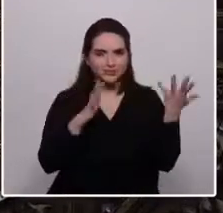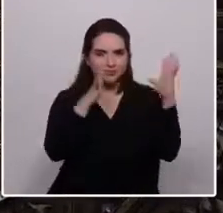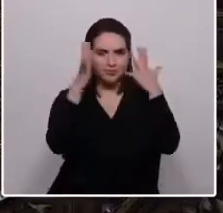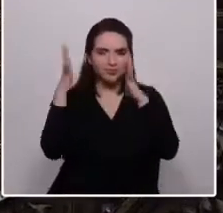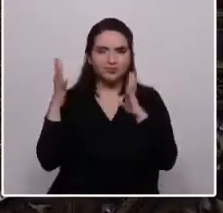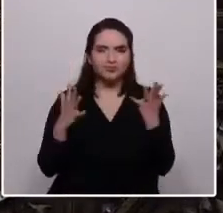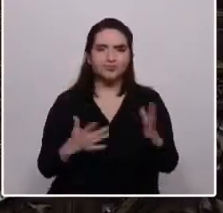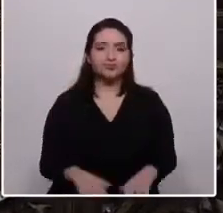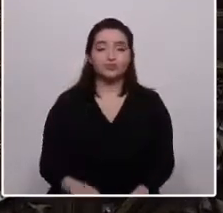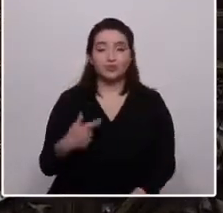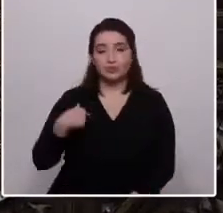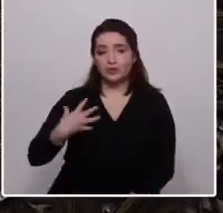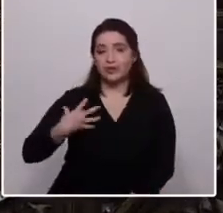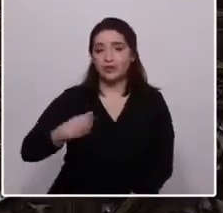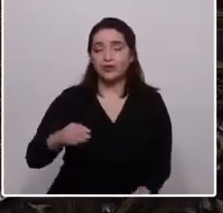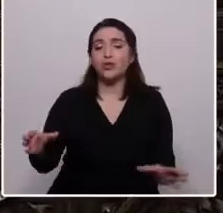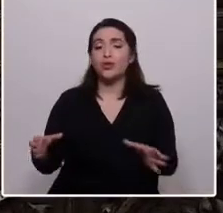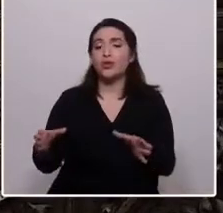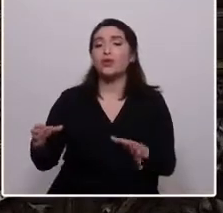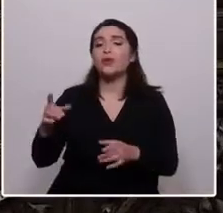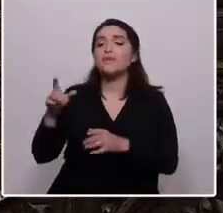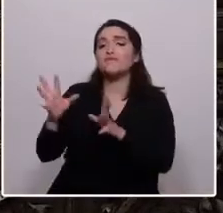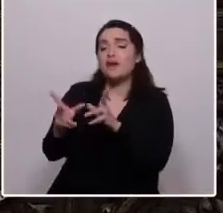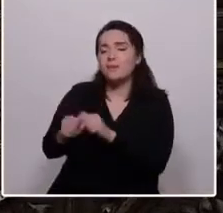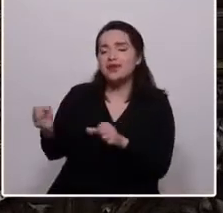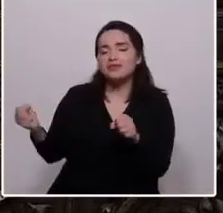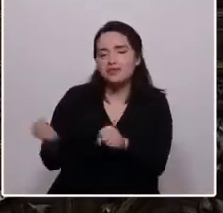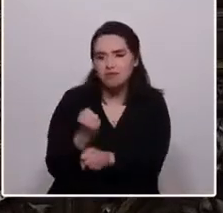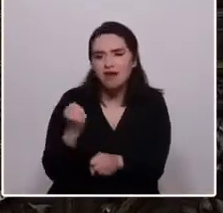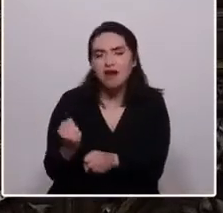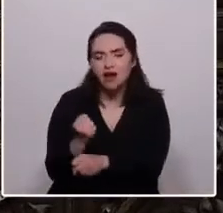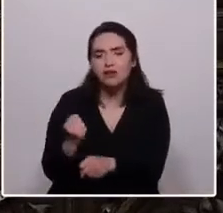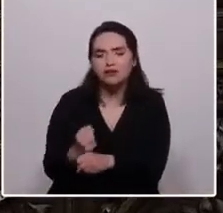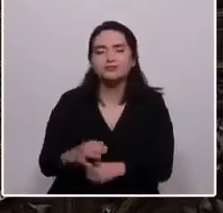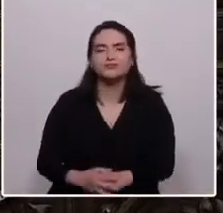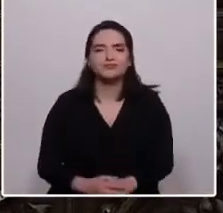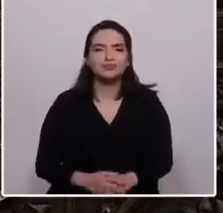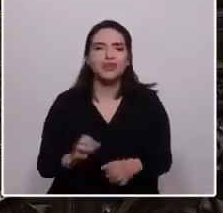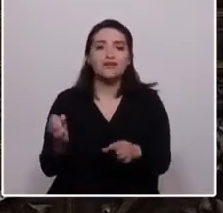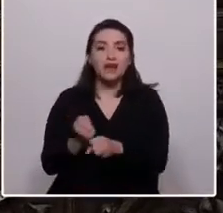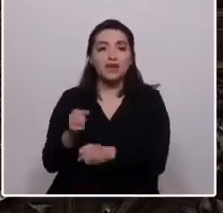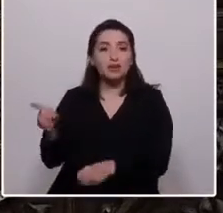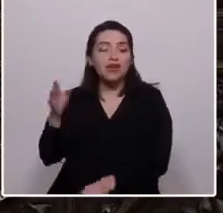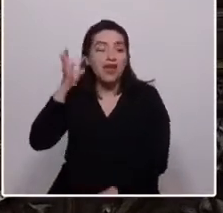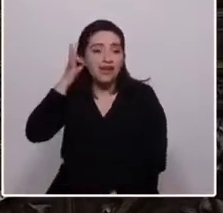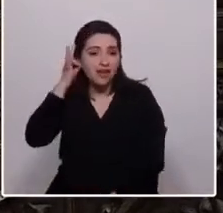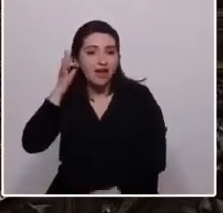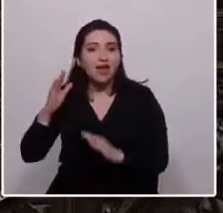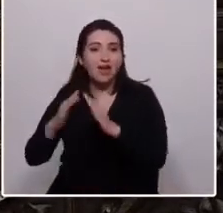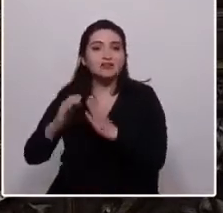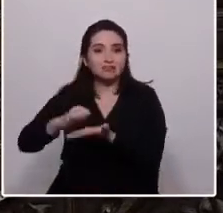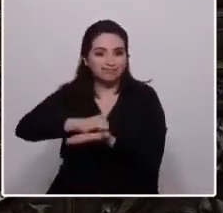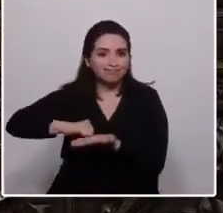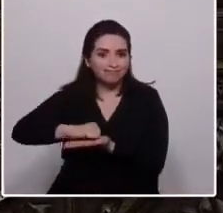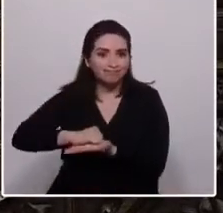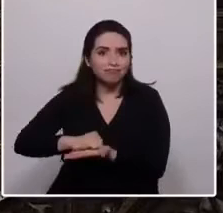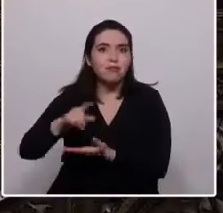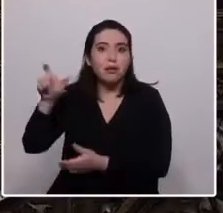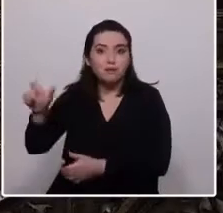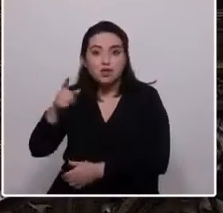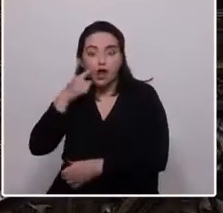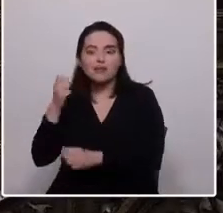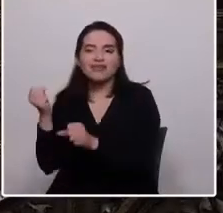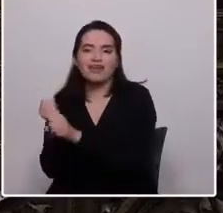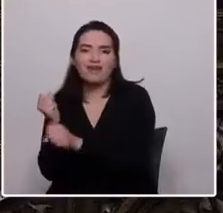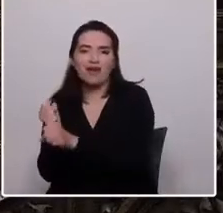Soy hijo de la clase obrera, de Irene y de Carlos, trabajadora de casa particular y obrero, el primero de mi familia